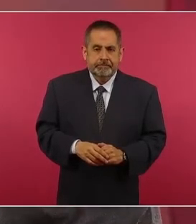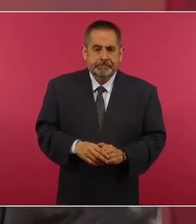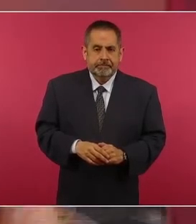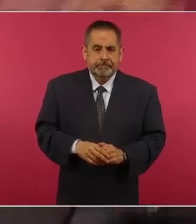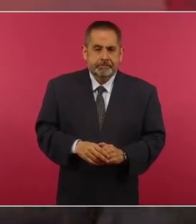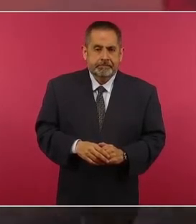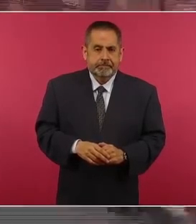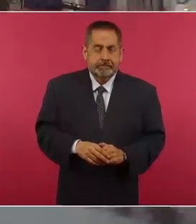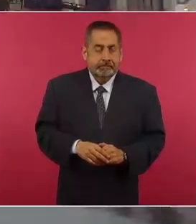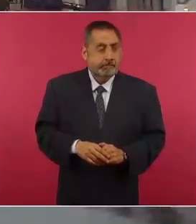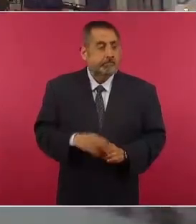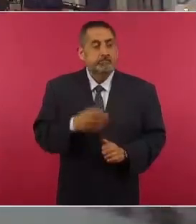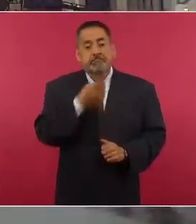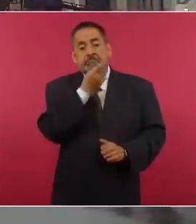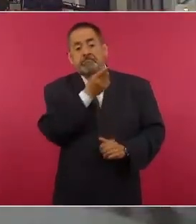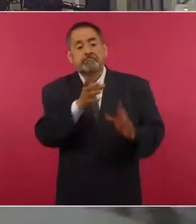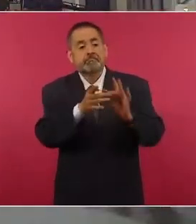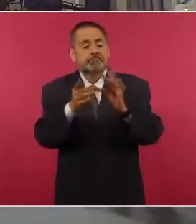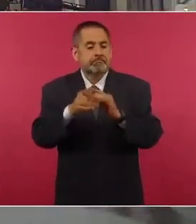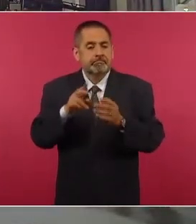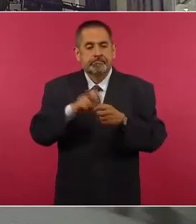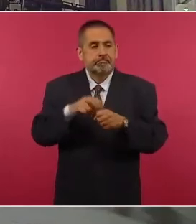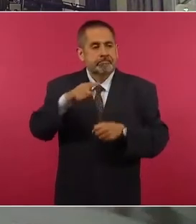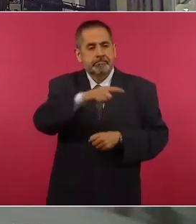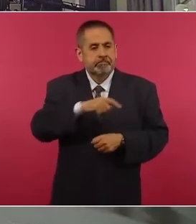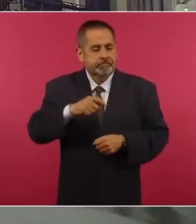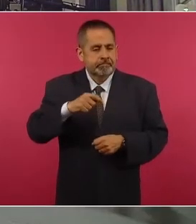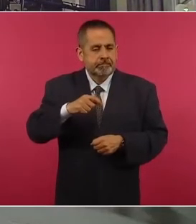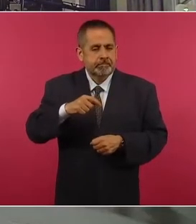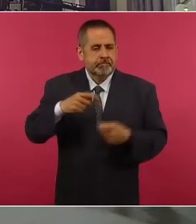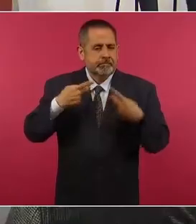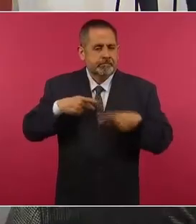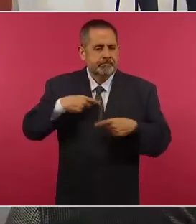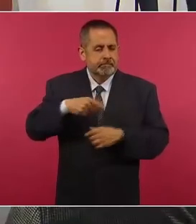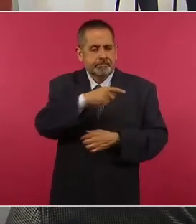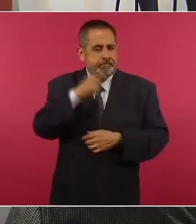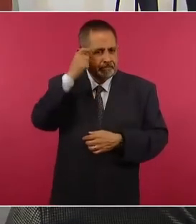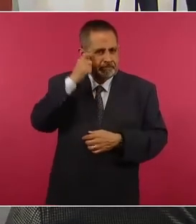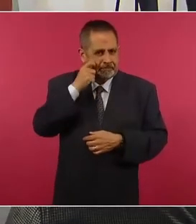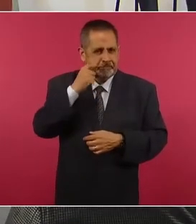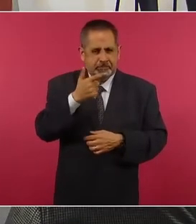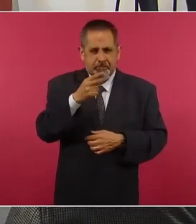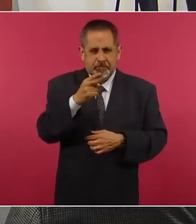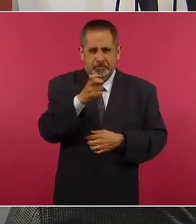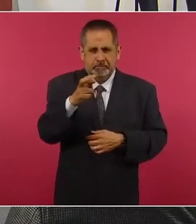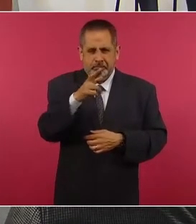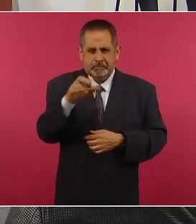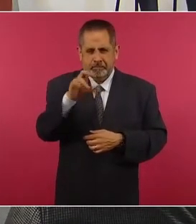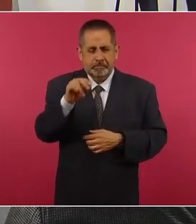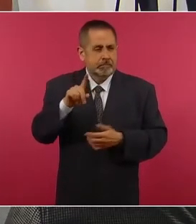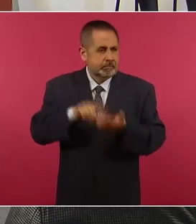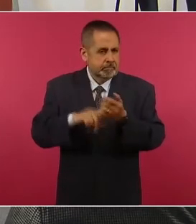Se decía, por ejemplo, de Guerrero, un